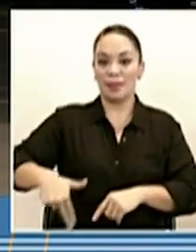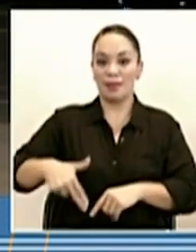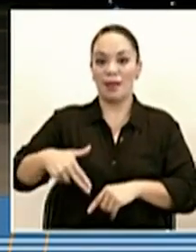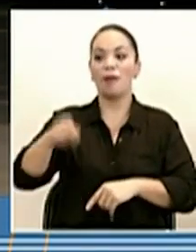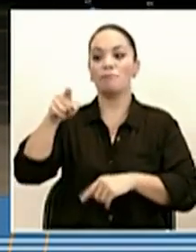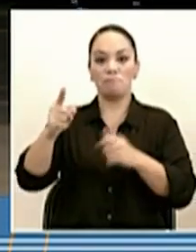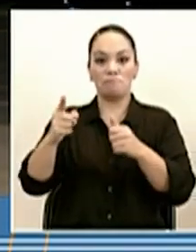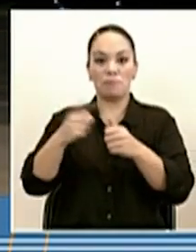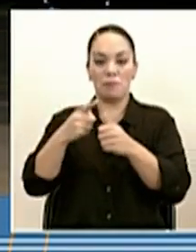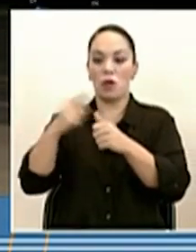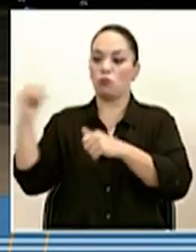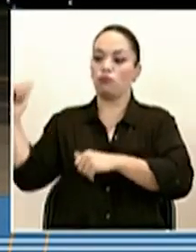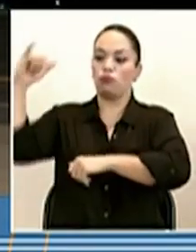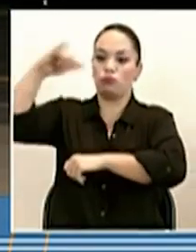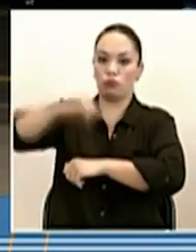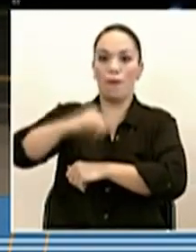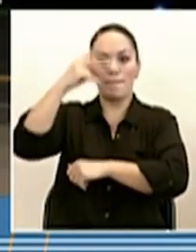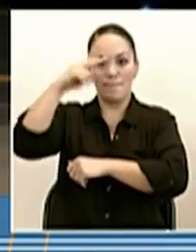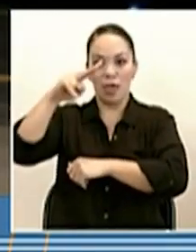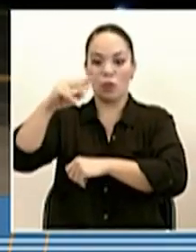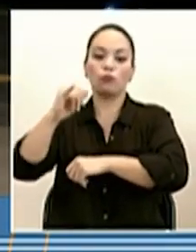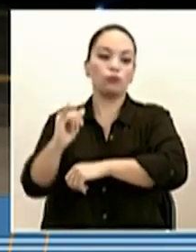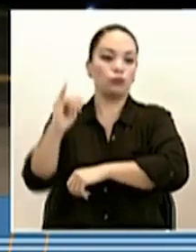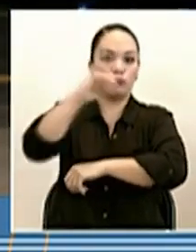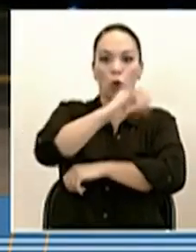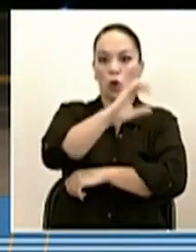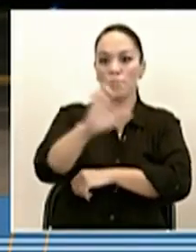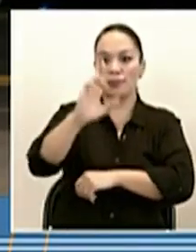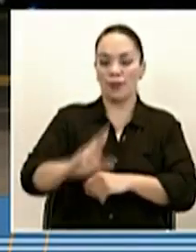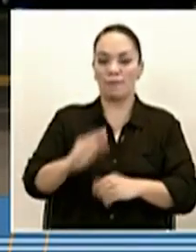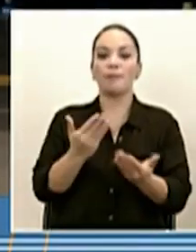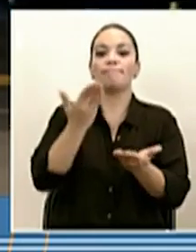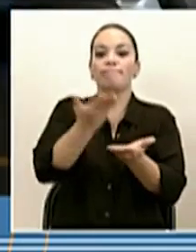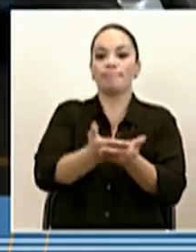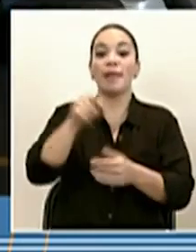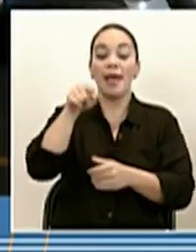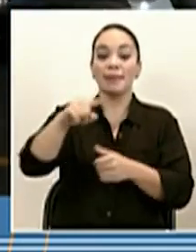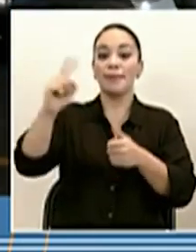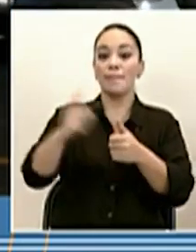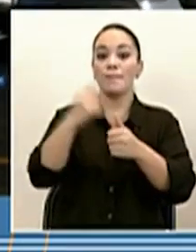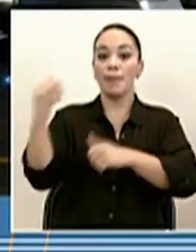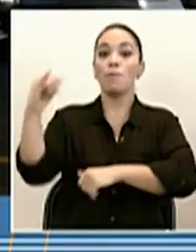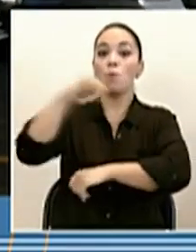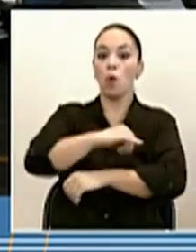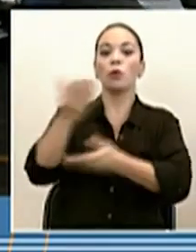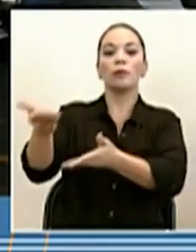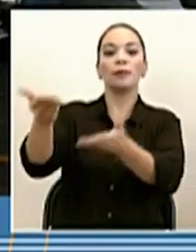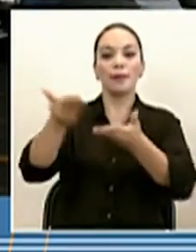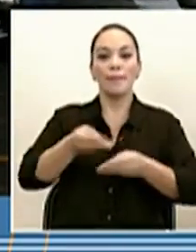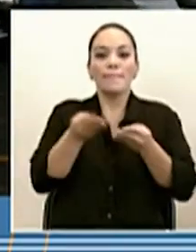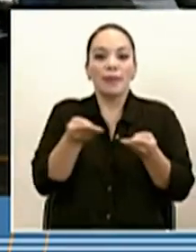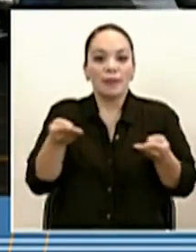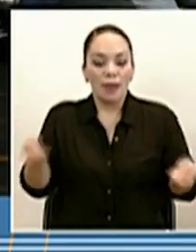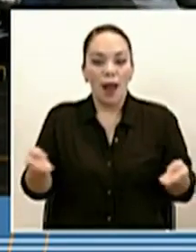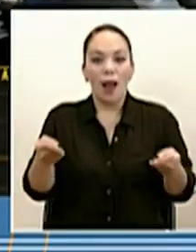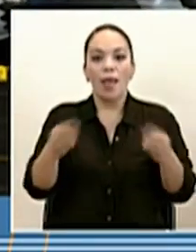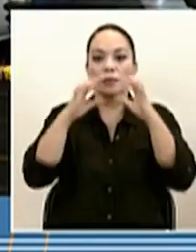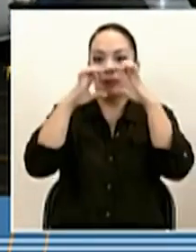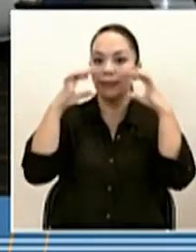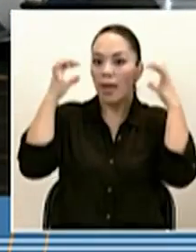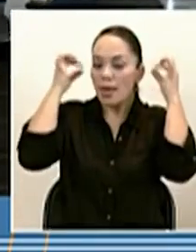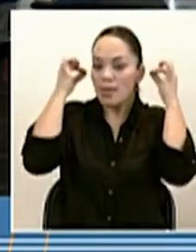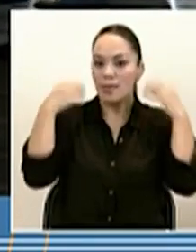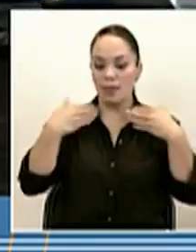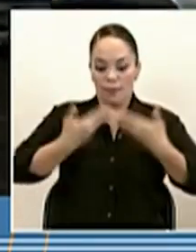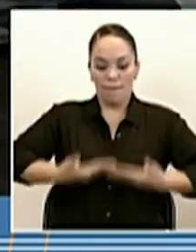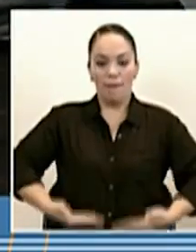en México ya está en el país. Ese primer vuelo trae material como mascarillas, como batas